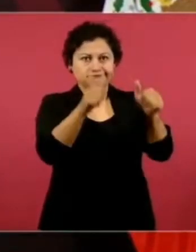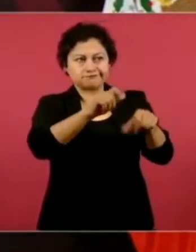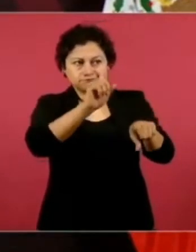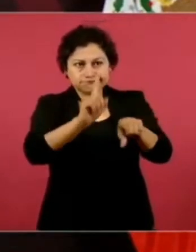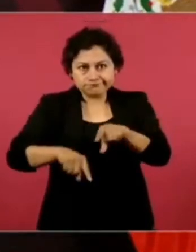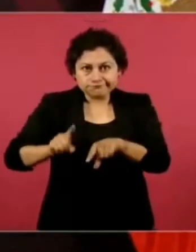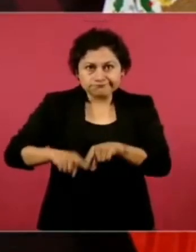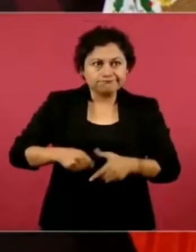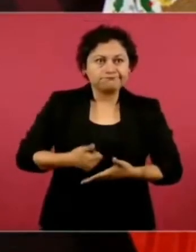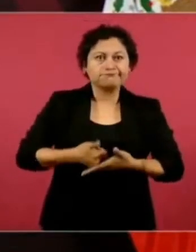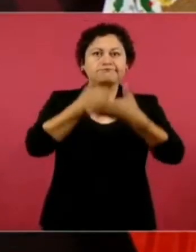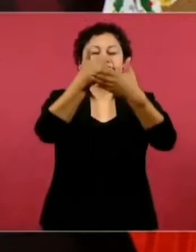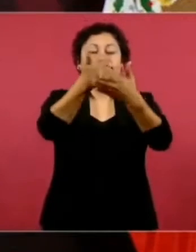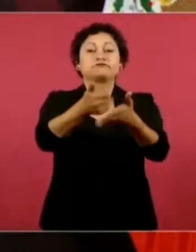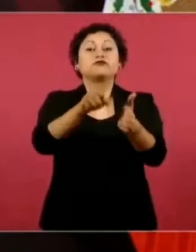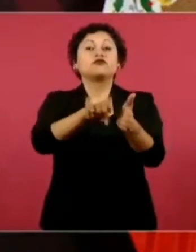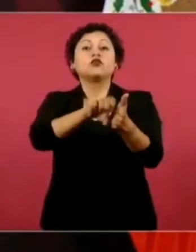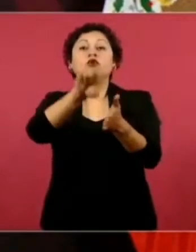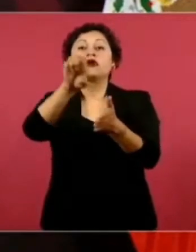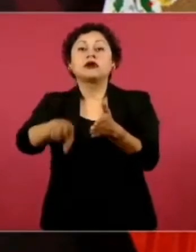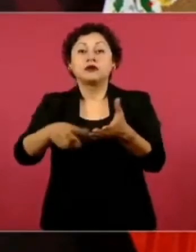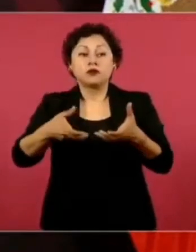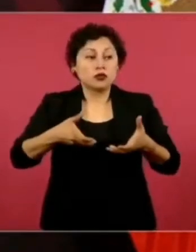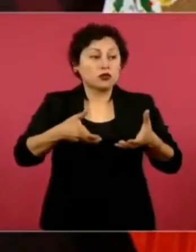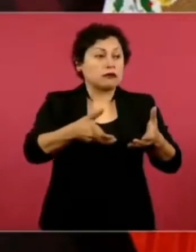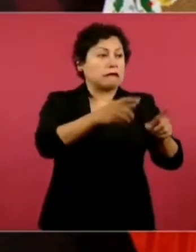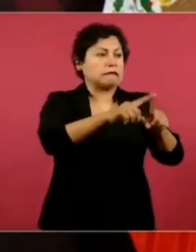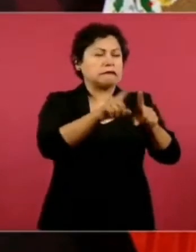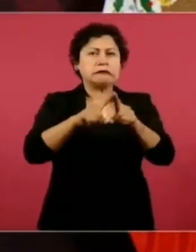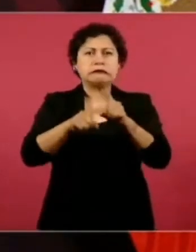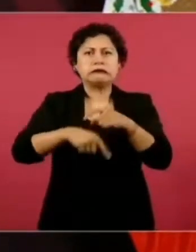que se tiene que estar realizando.